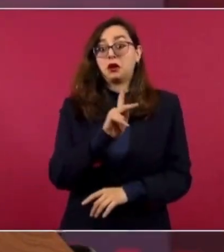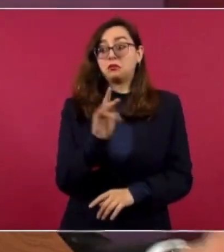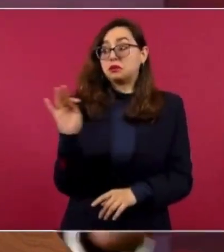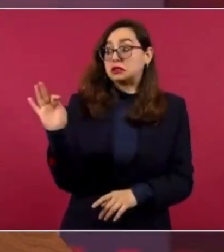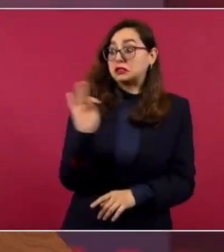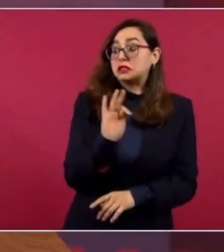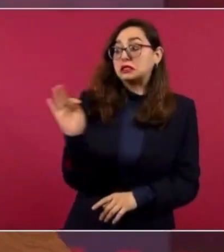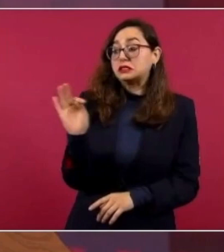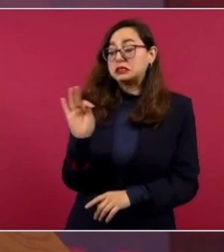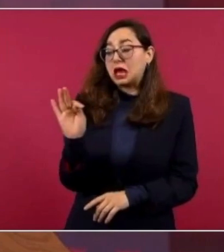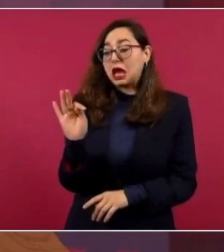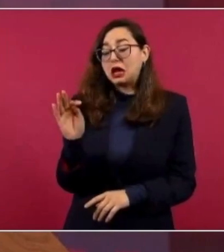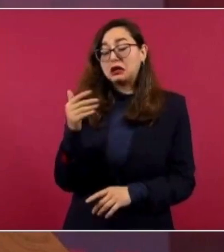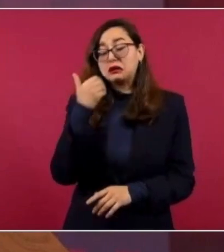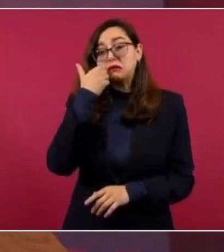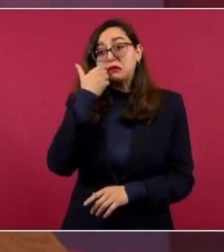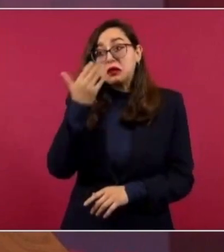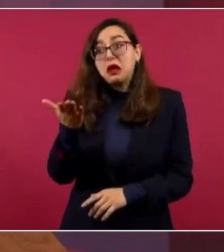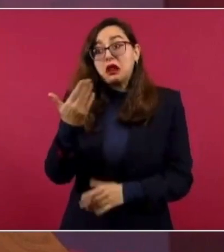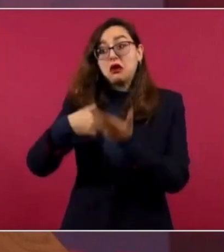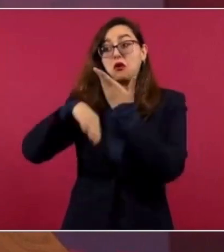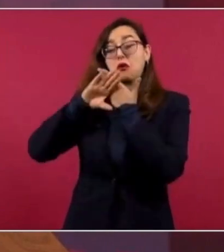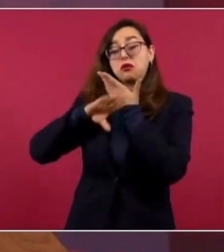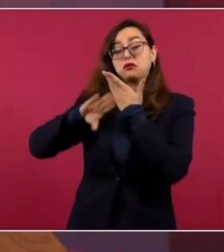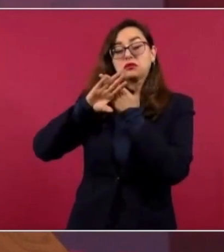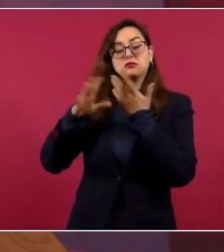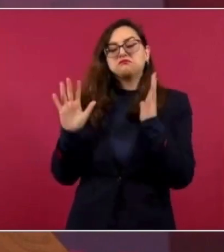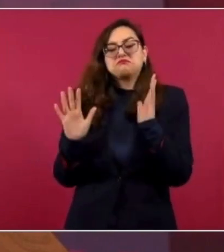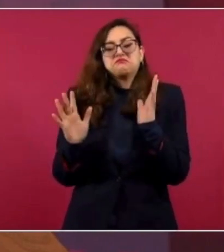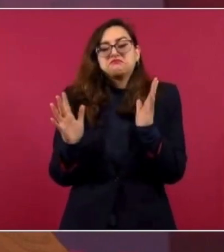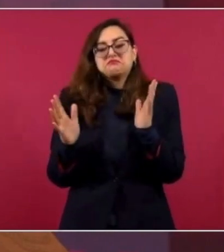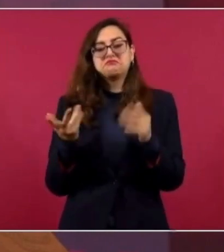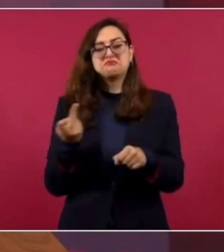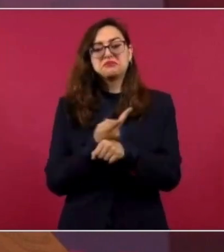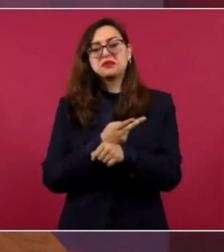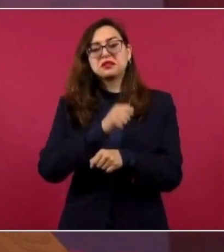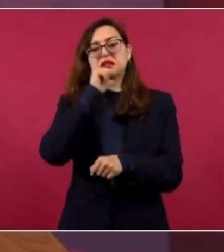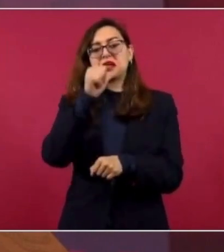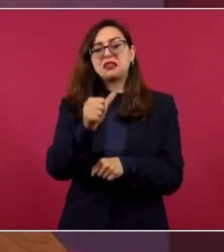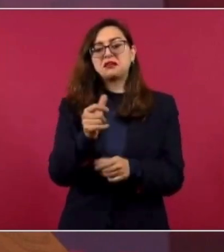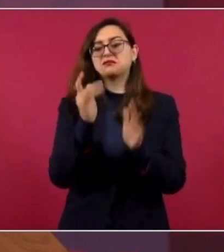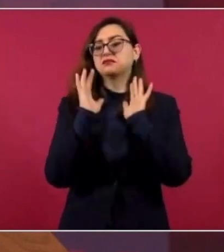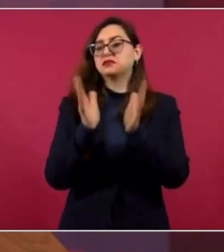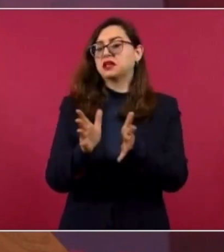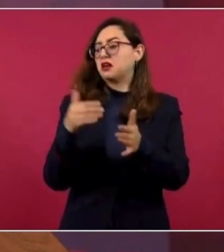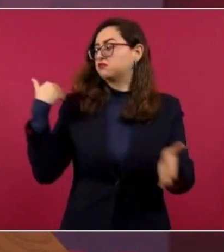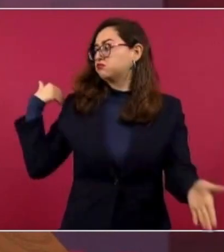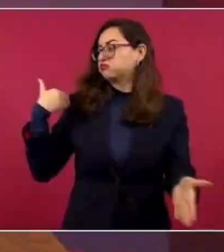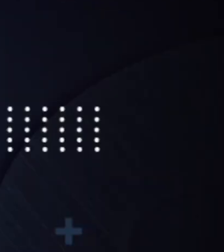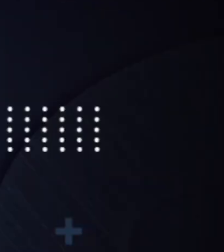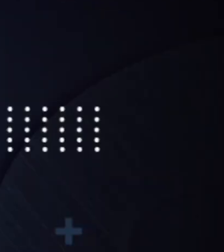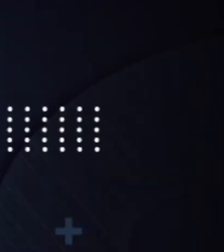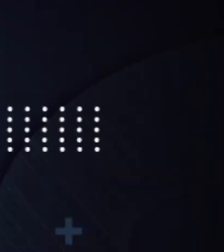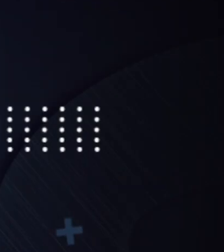pues no pasaría absolutamente nada, porque nosotros seguimos haciendo justicia.